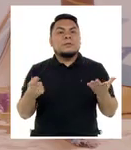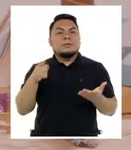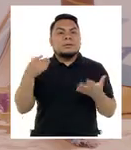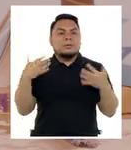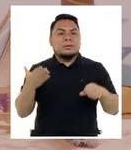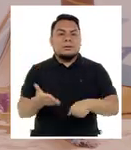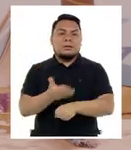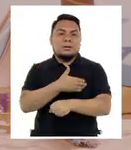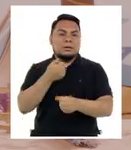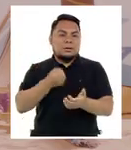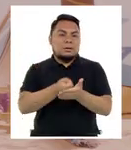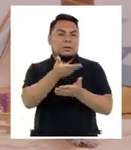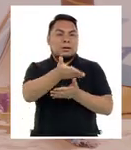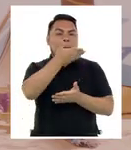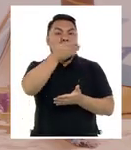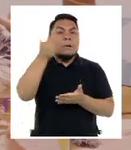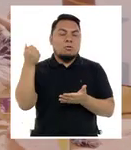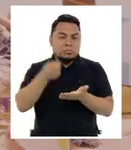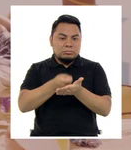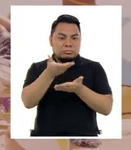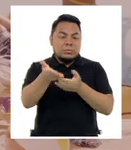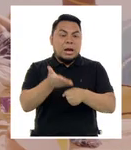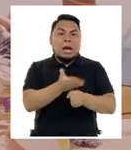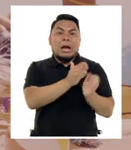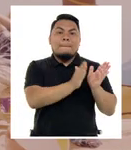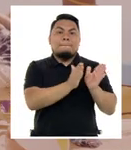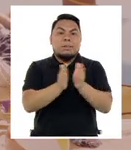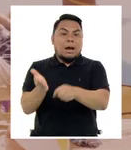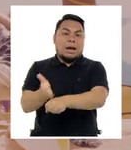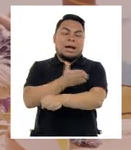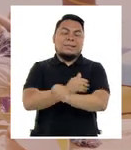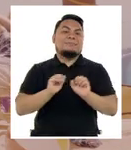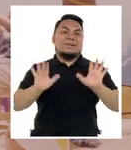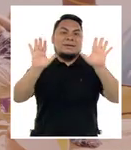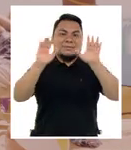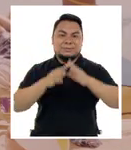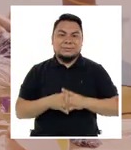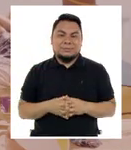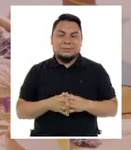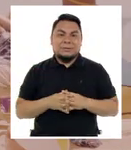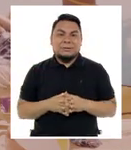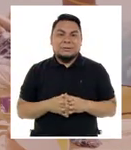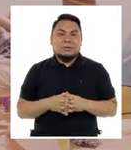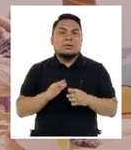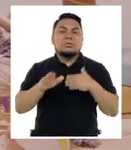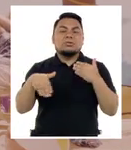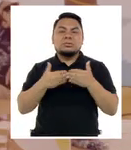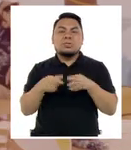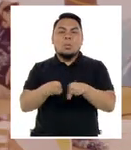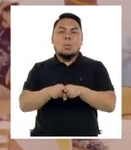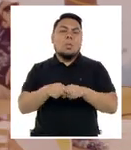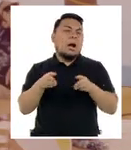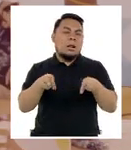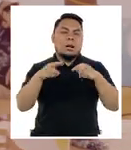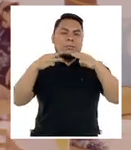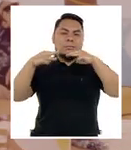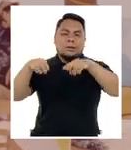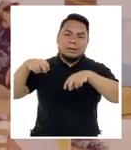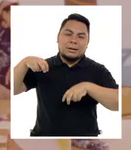entonces empiezas a comprar guías de las mejores calas del mundo y hacer planes maravillosos pasear por la orilla